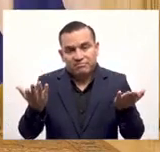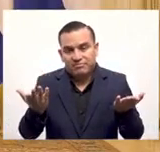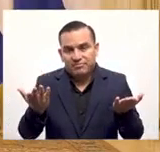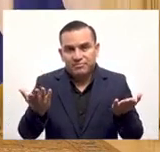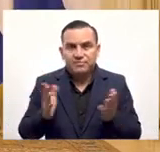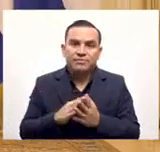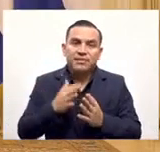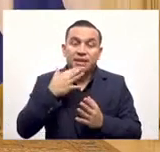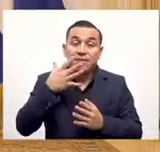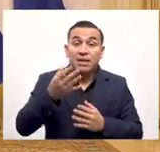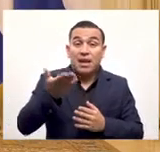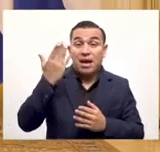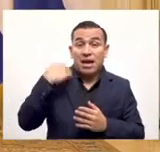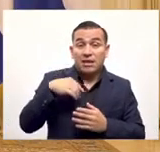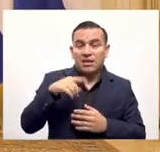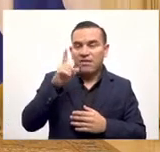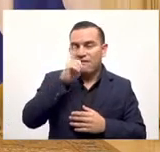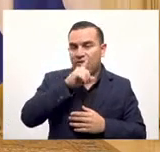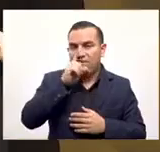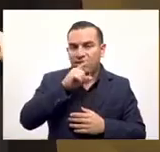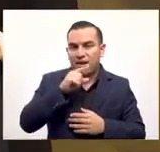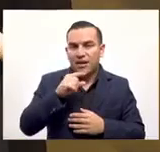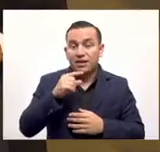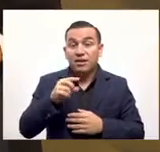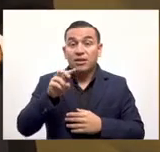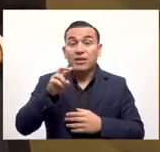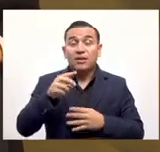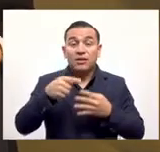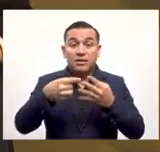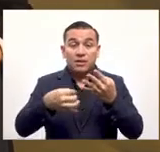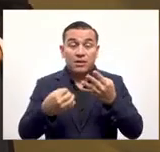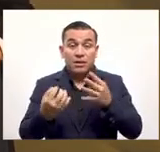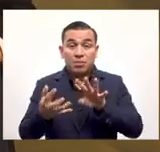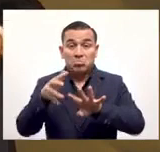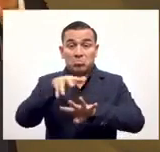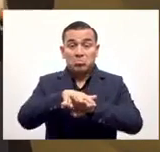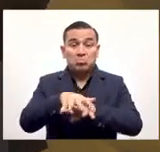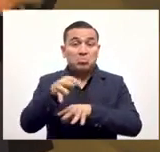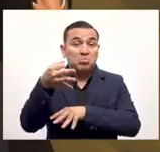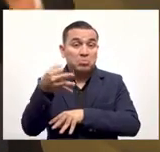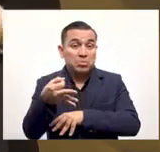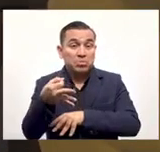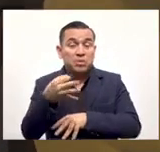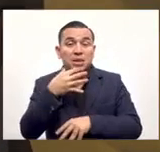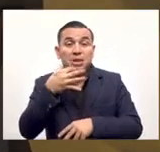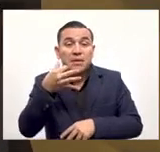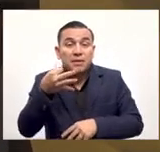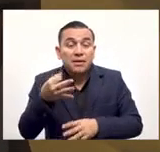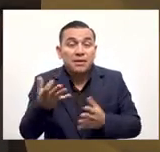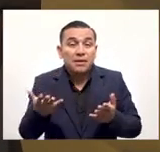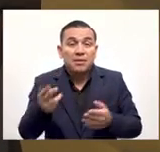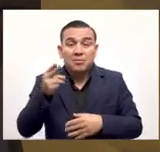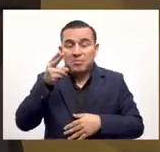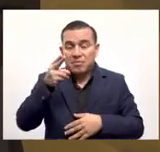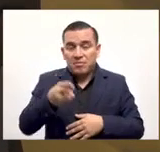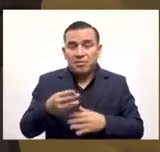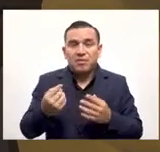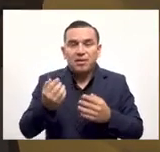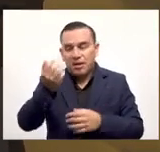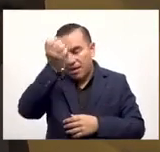oposición política? ya nos mintieron con el bimonetarismo en la ley de integración económica nos han mentido toda la vida creo que